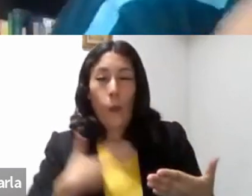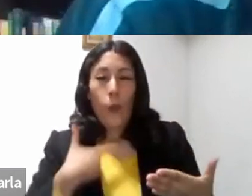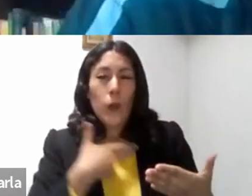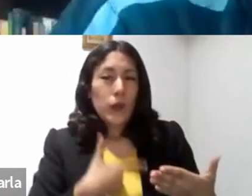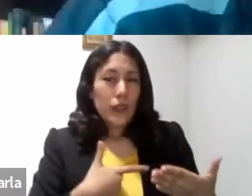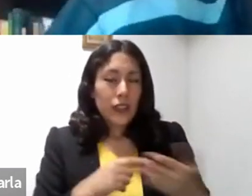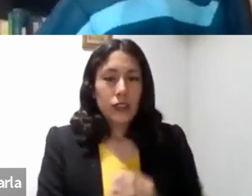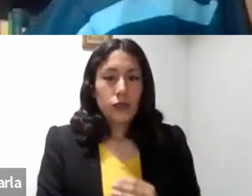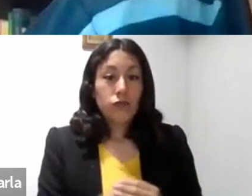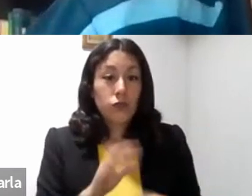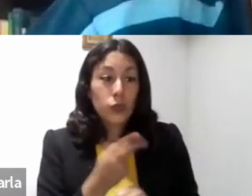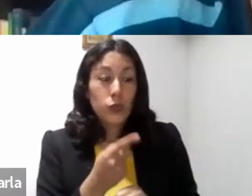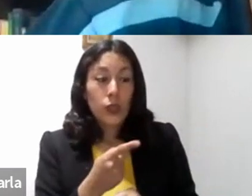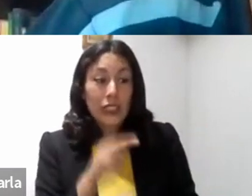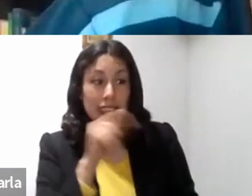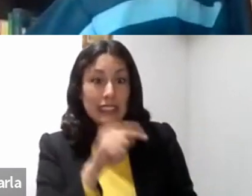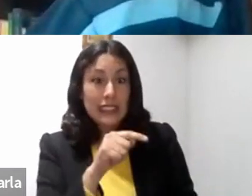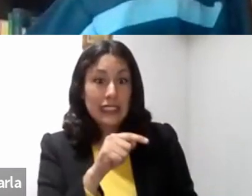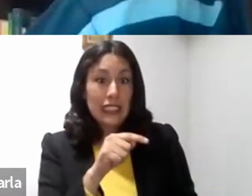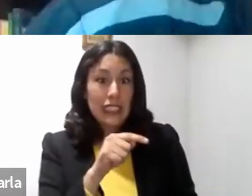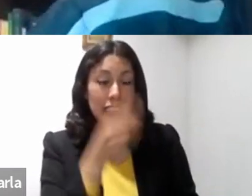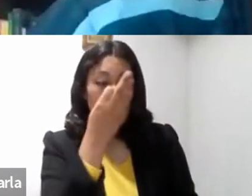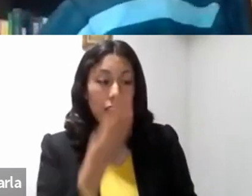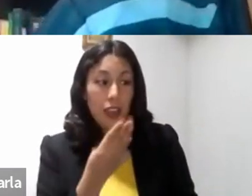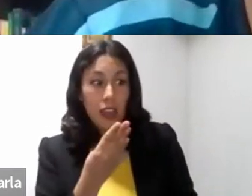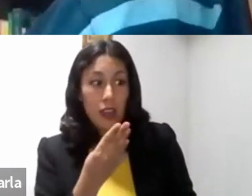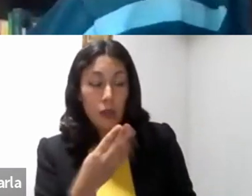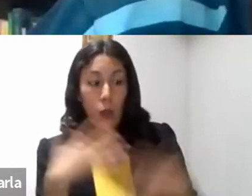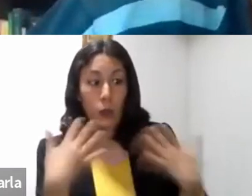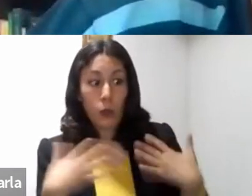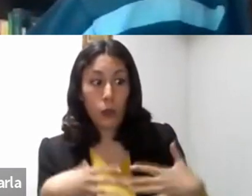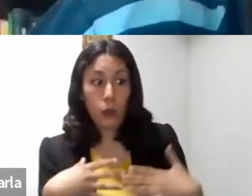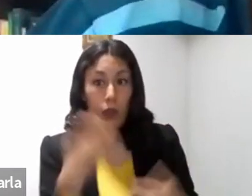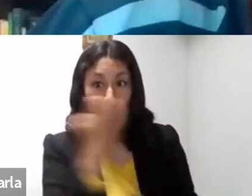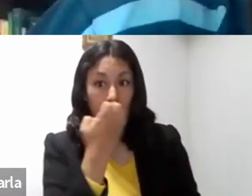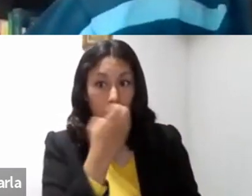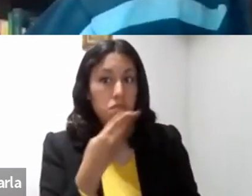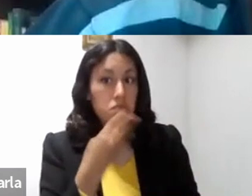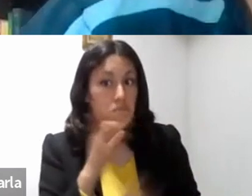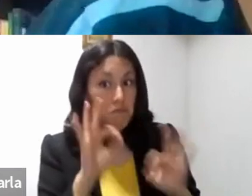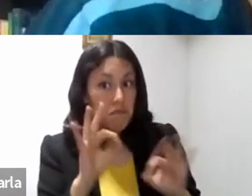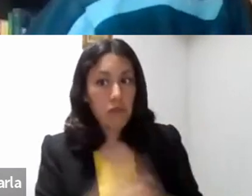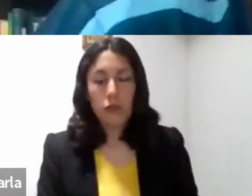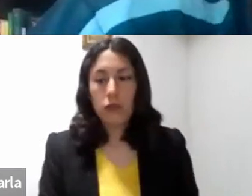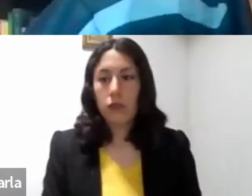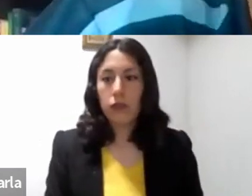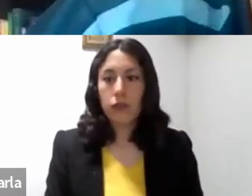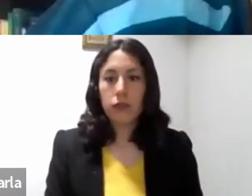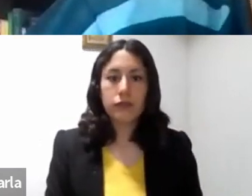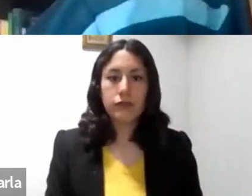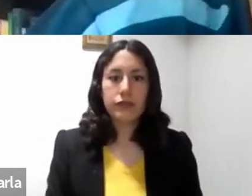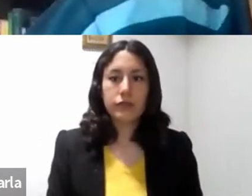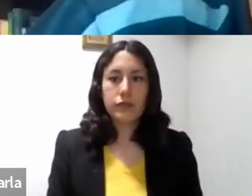bien como la esencia del Evangelio que vamos a compartir en un ratito. y es como una muestra de